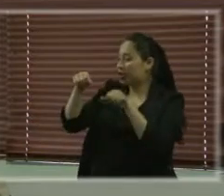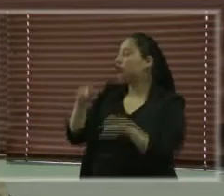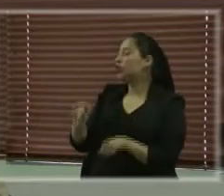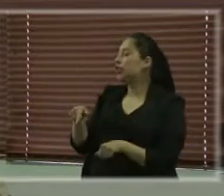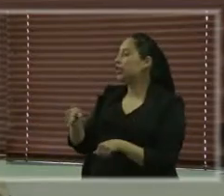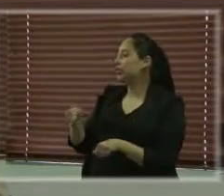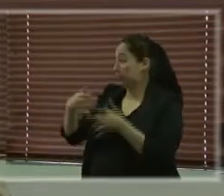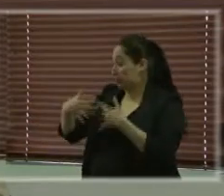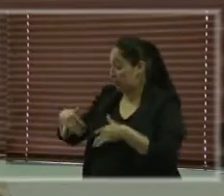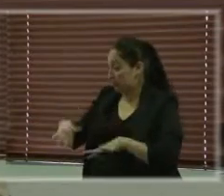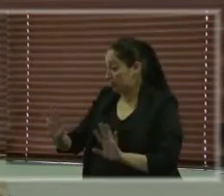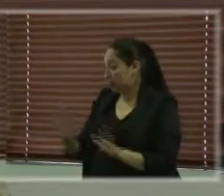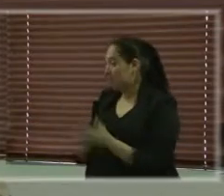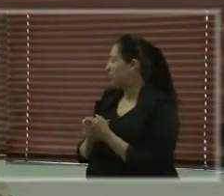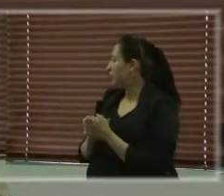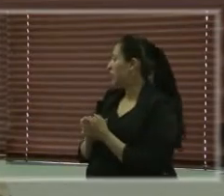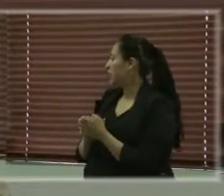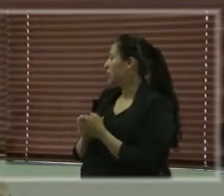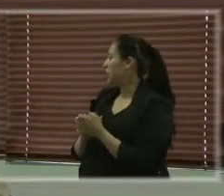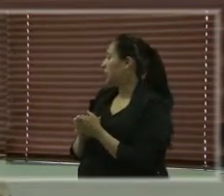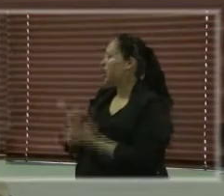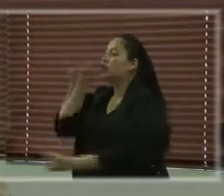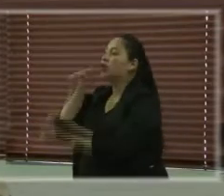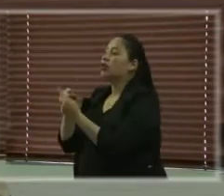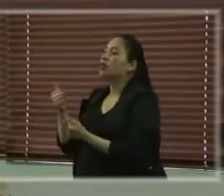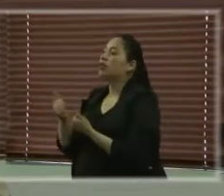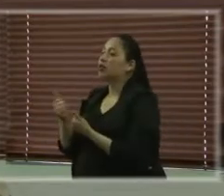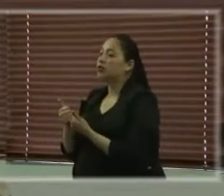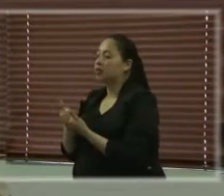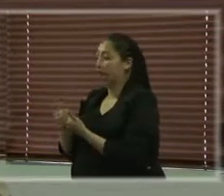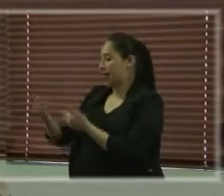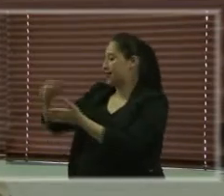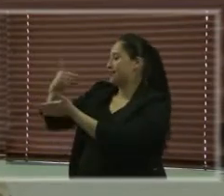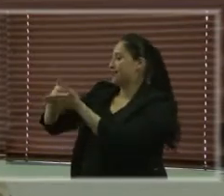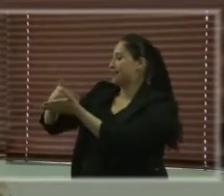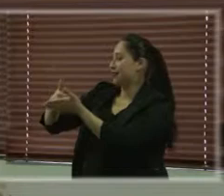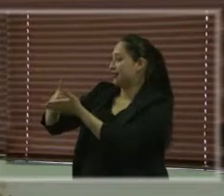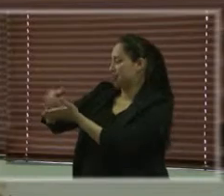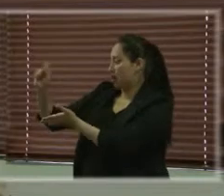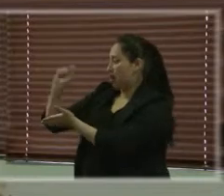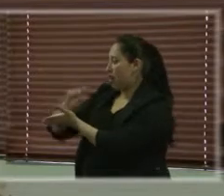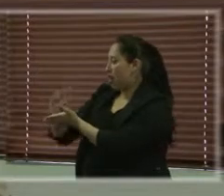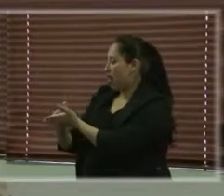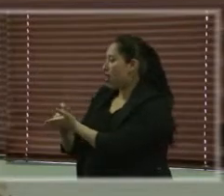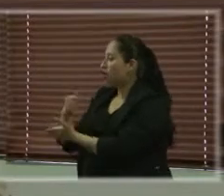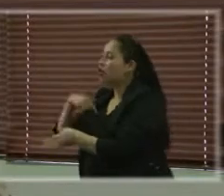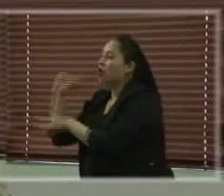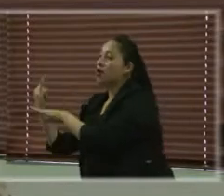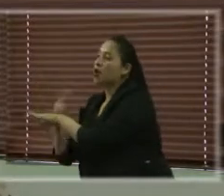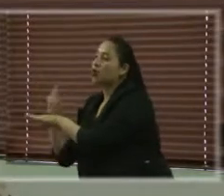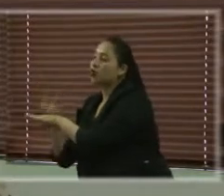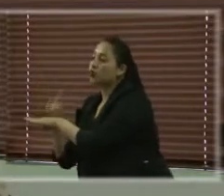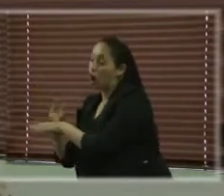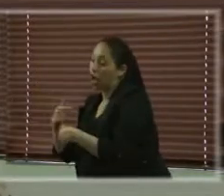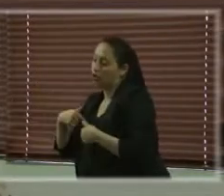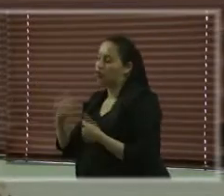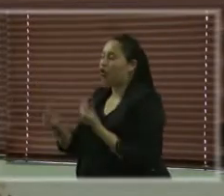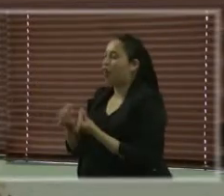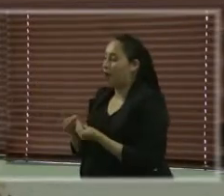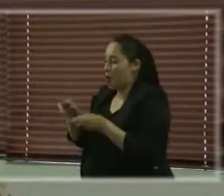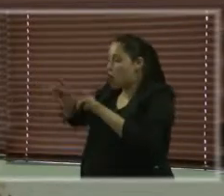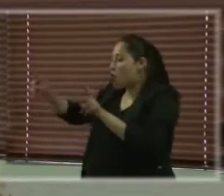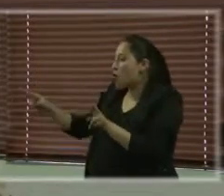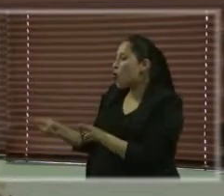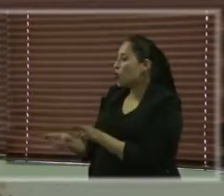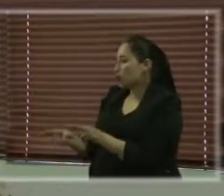entonces, la idea es que utilizamos esa documentación con nuestras conclusiones y nuestras recomendaciones para